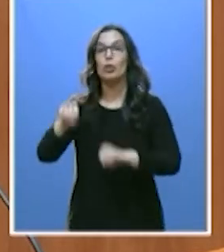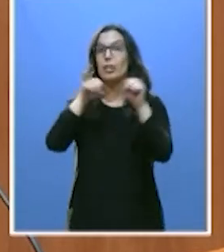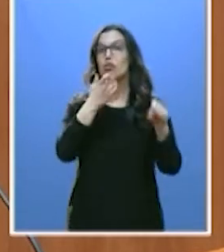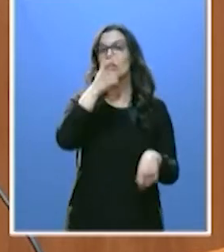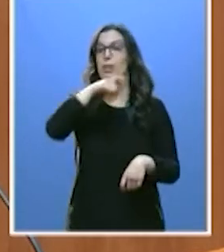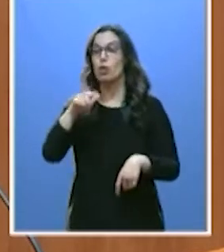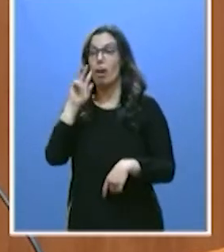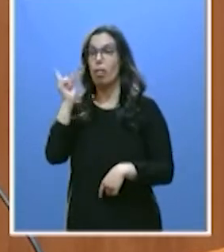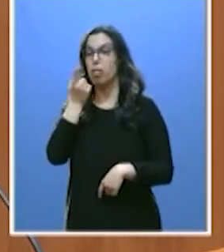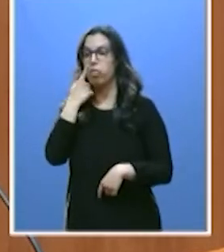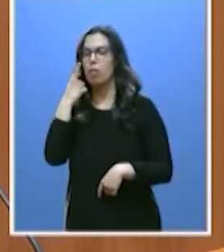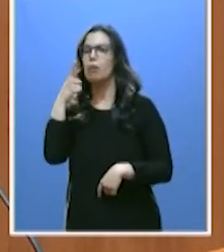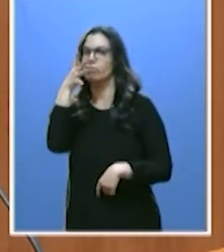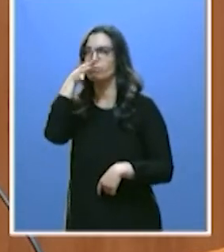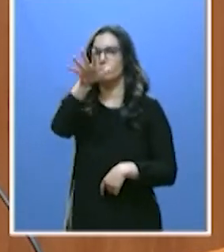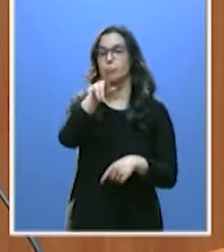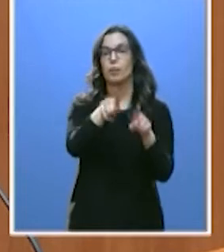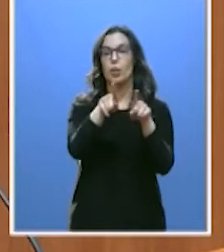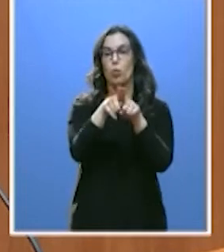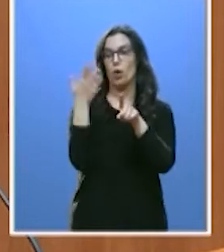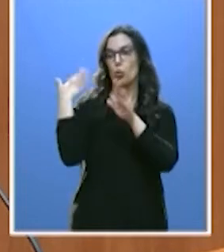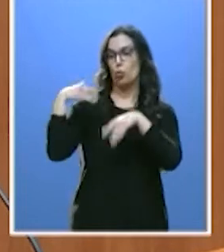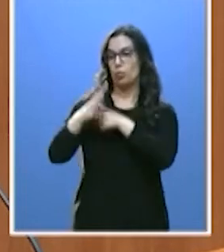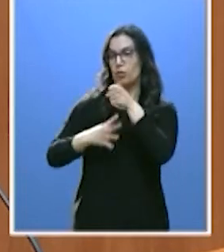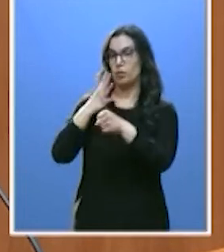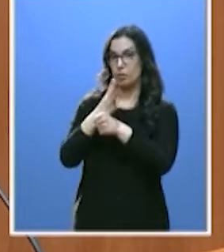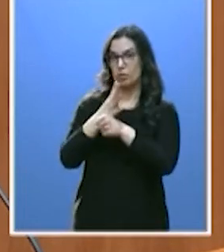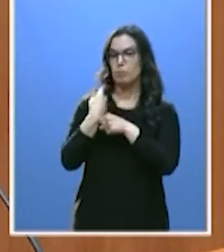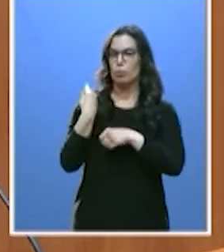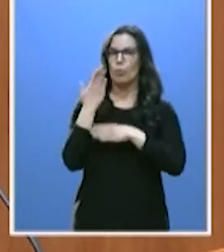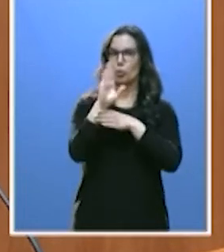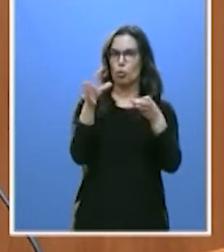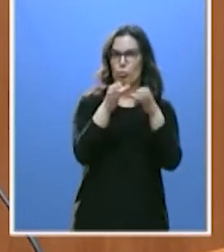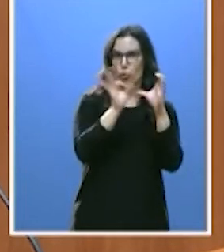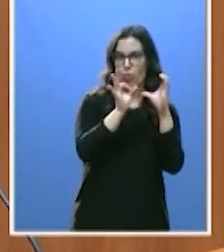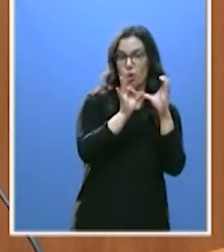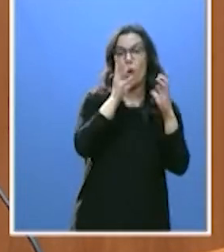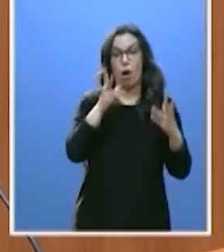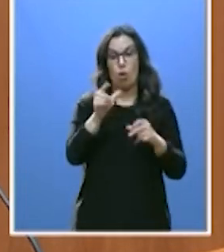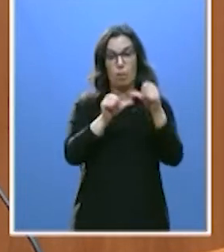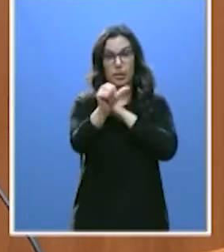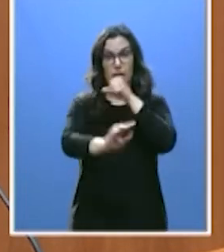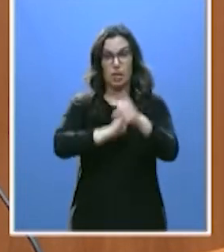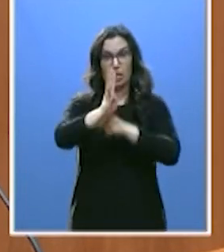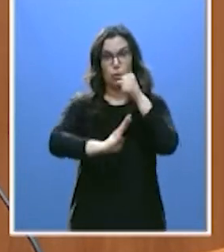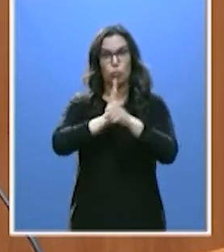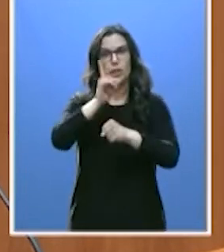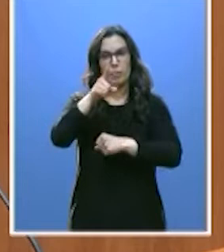Como ya iniciamos la legislatura pasada, gracias a una proposición de Ciudadanos, y como estamos haciendo durante toda esta legislatura,